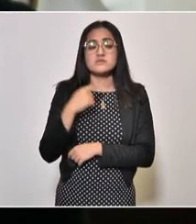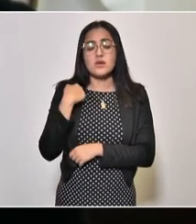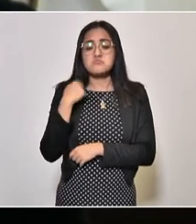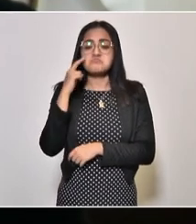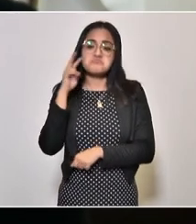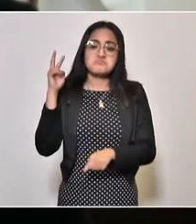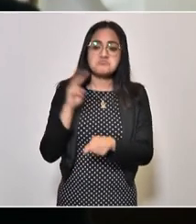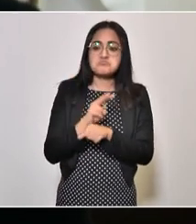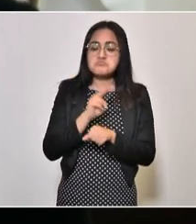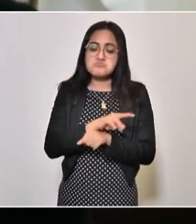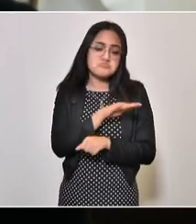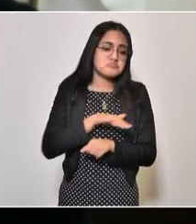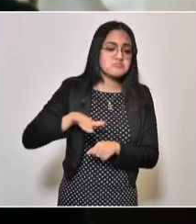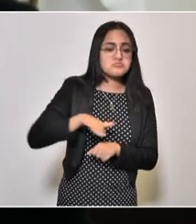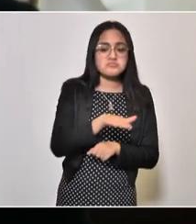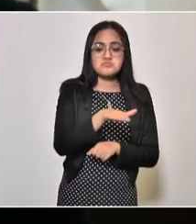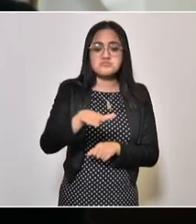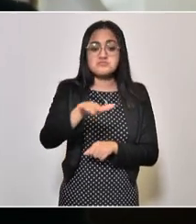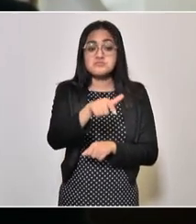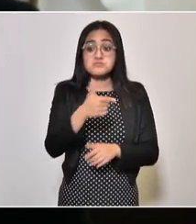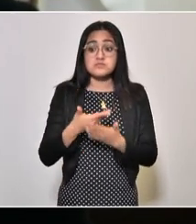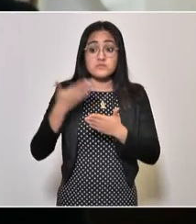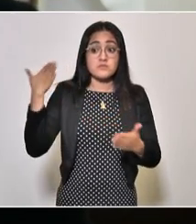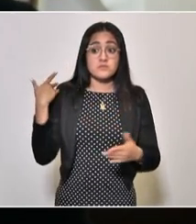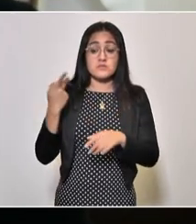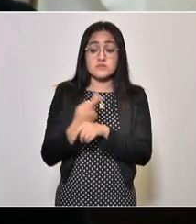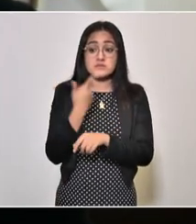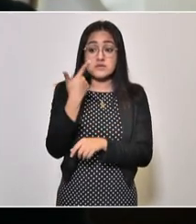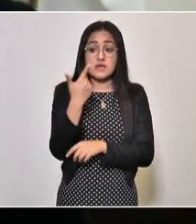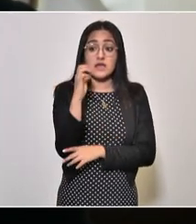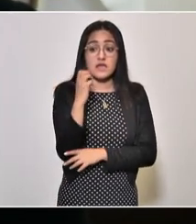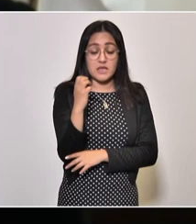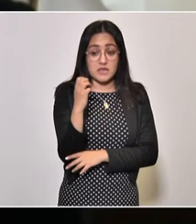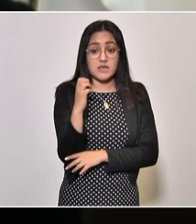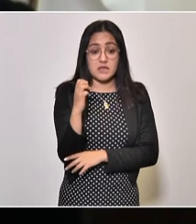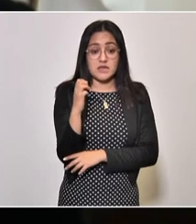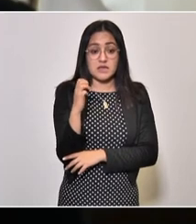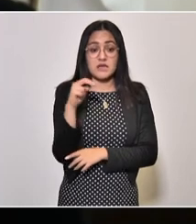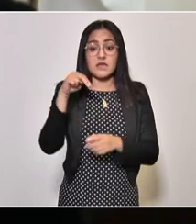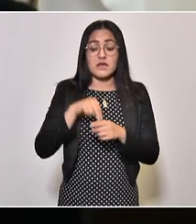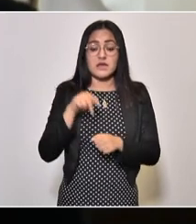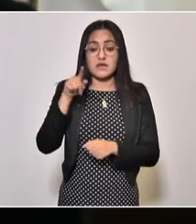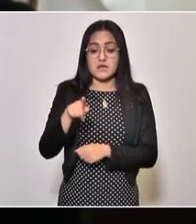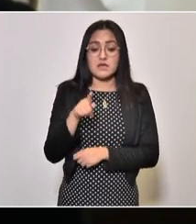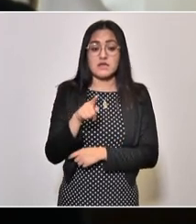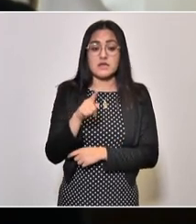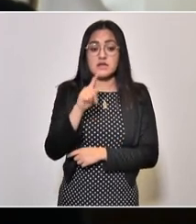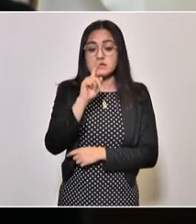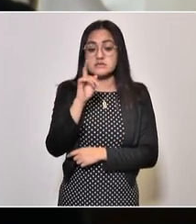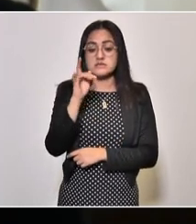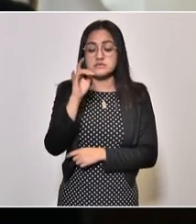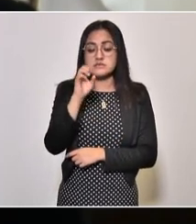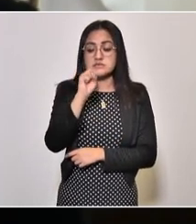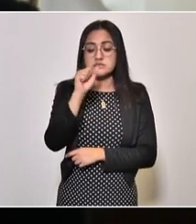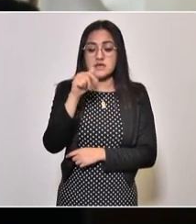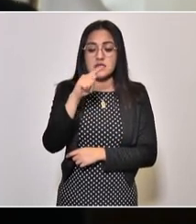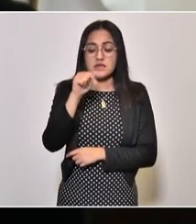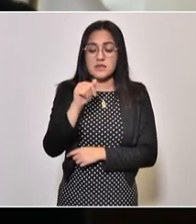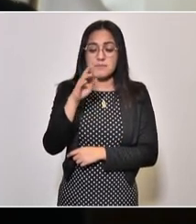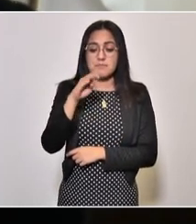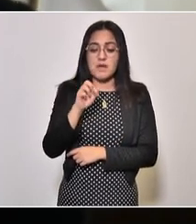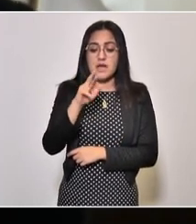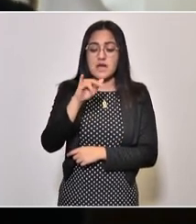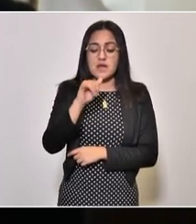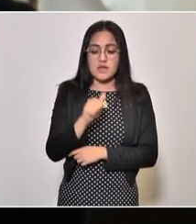realizado el pasado 7 de enero del año en curso en las localidades de Santa María, en la Cerradero,